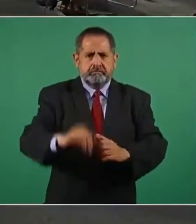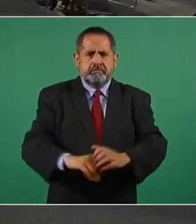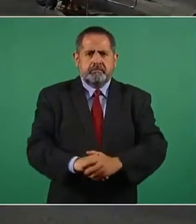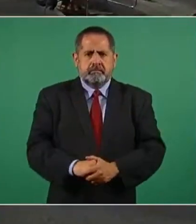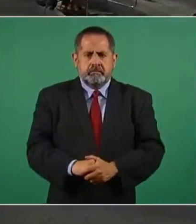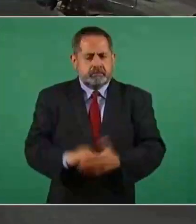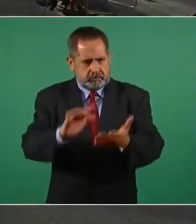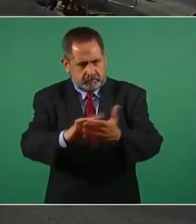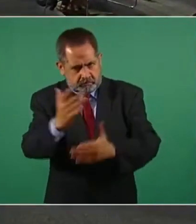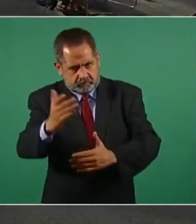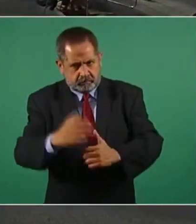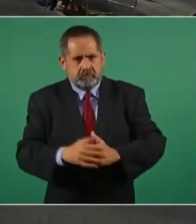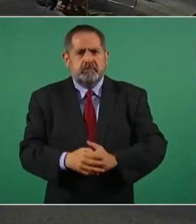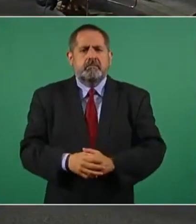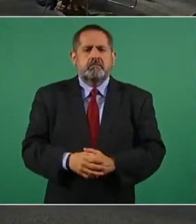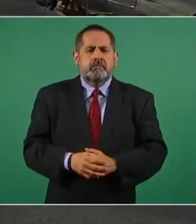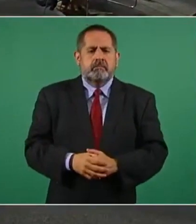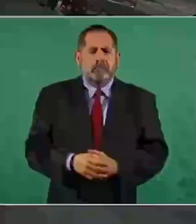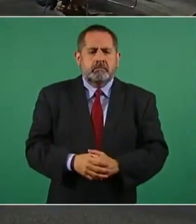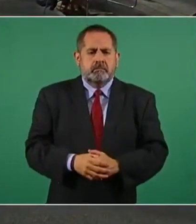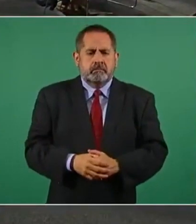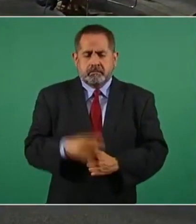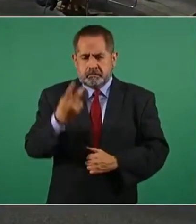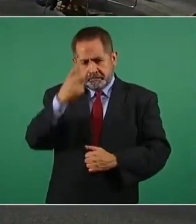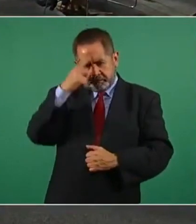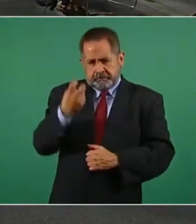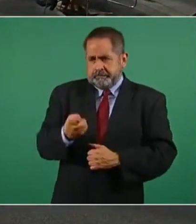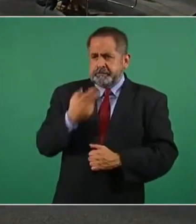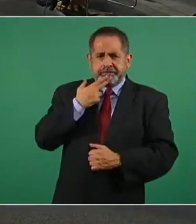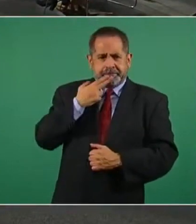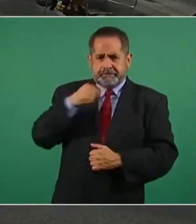Muchas gracias. Este es un ejercicio para eso.